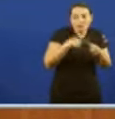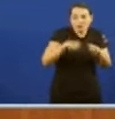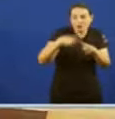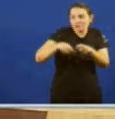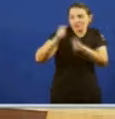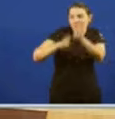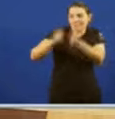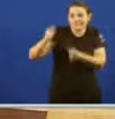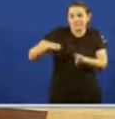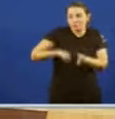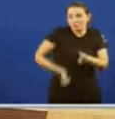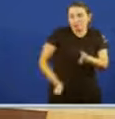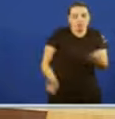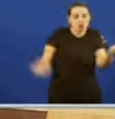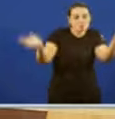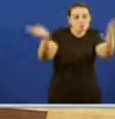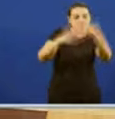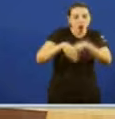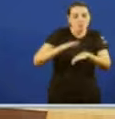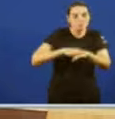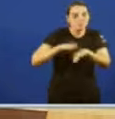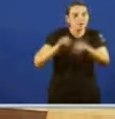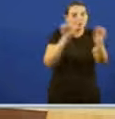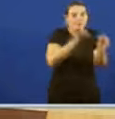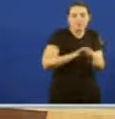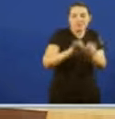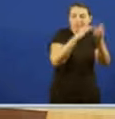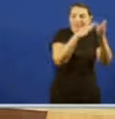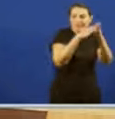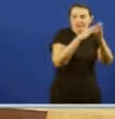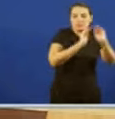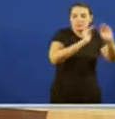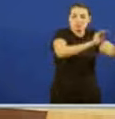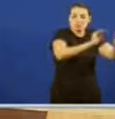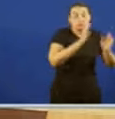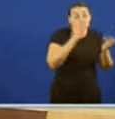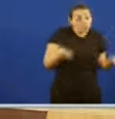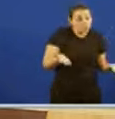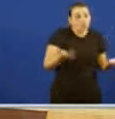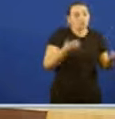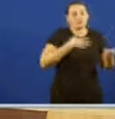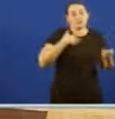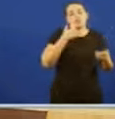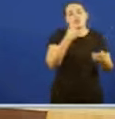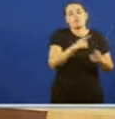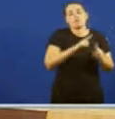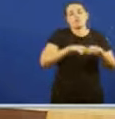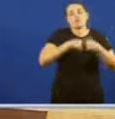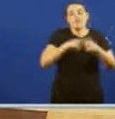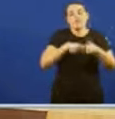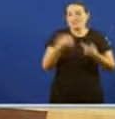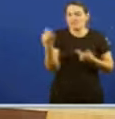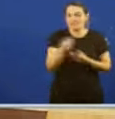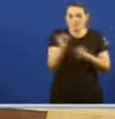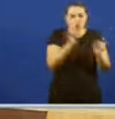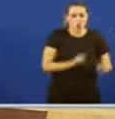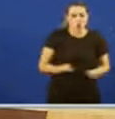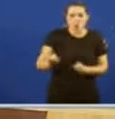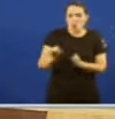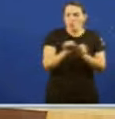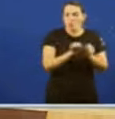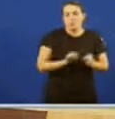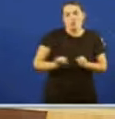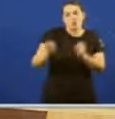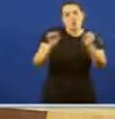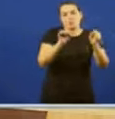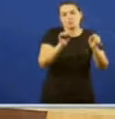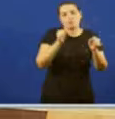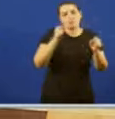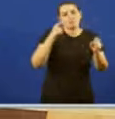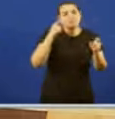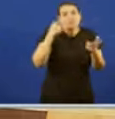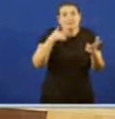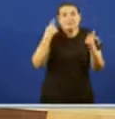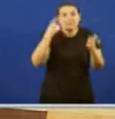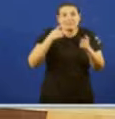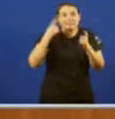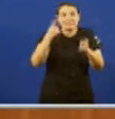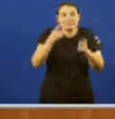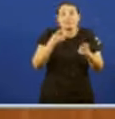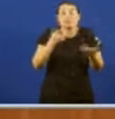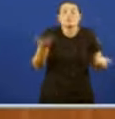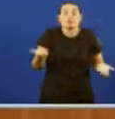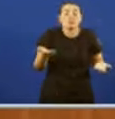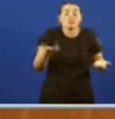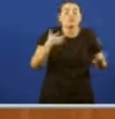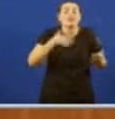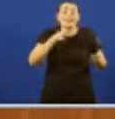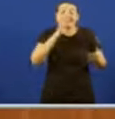En testemunhos valentes As nosas familias Vironse soas Para loitar contra as lapas A realidade é só unha E é que as casas Están a salvo Grazas